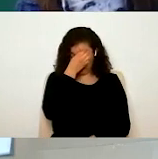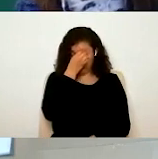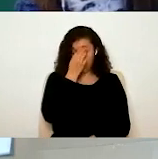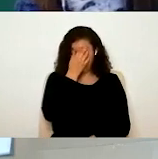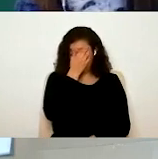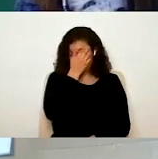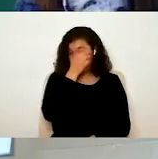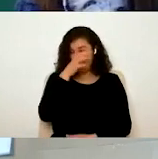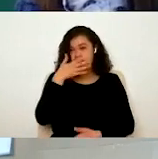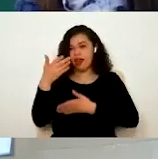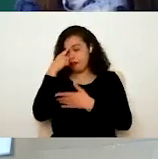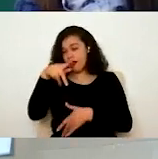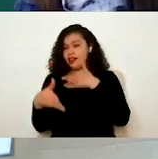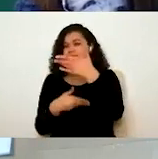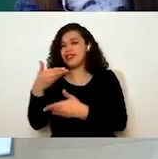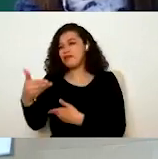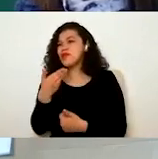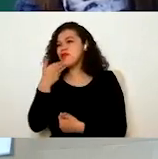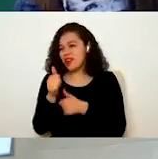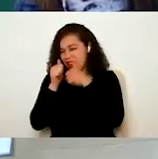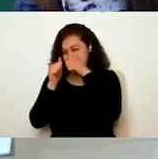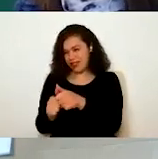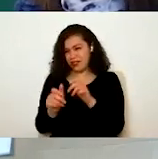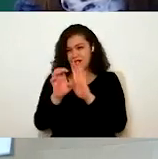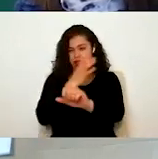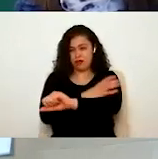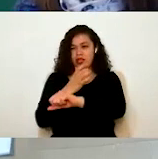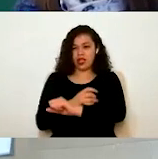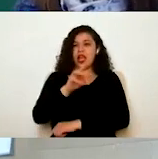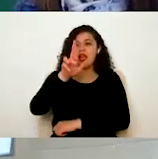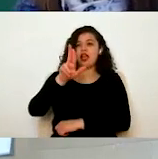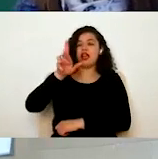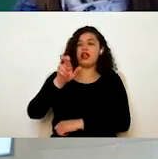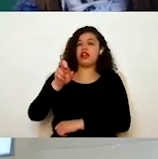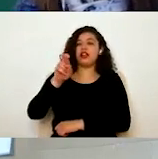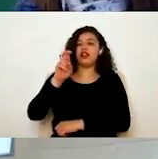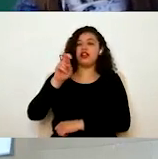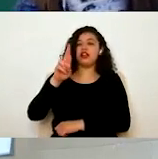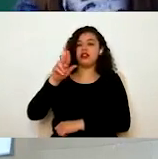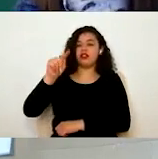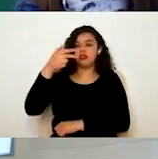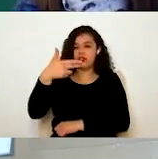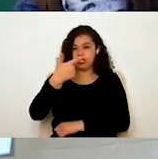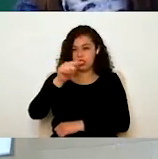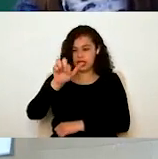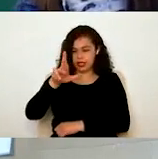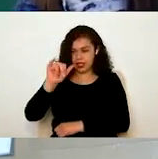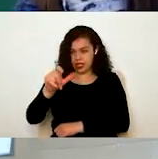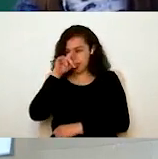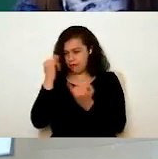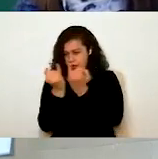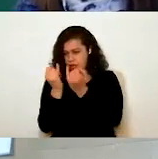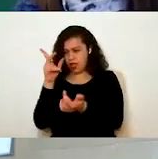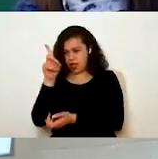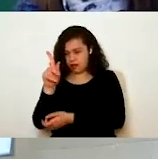servicio. En este caso, mis compañeras Ruth García, también de programas asistenciales, está conmigo. En las campañas,